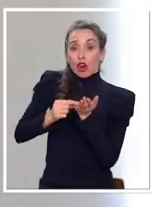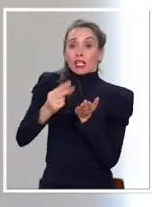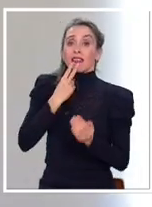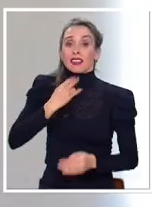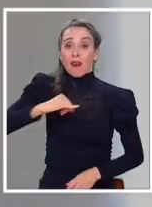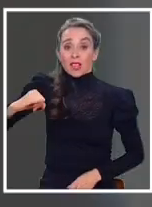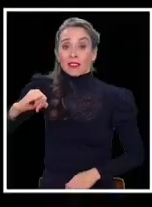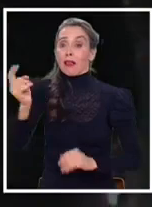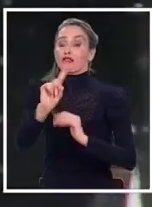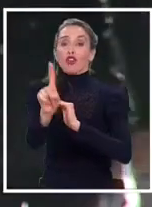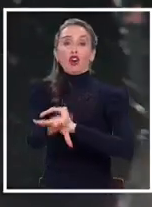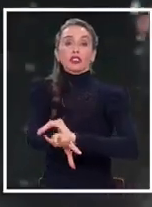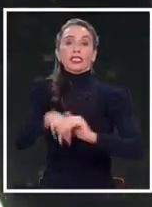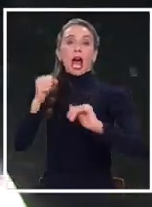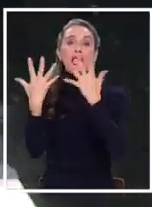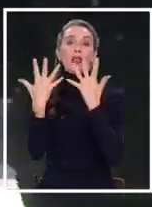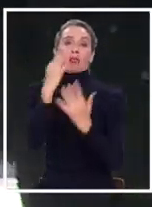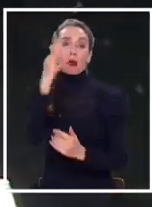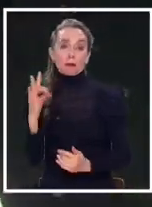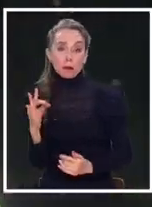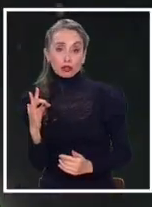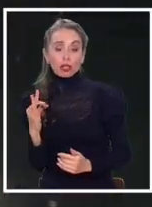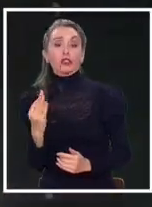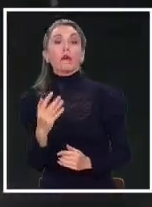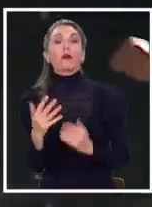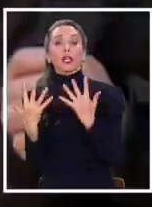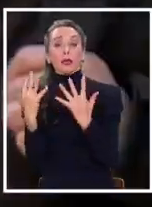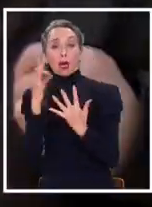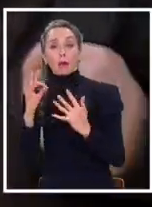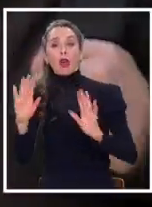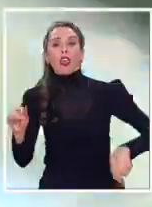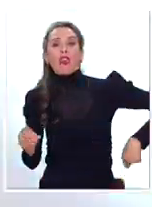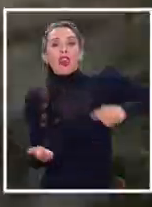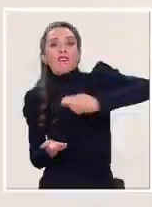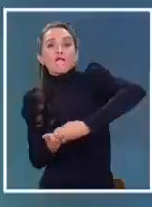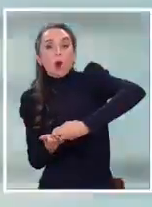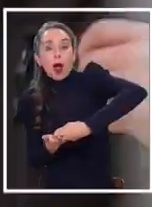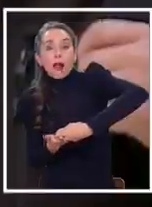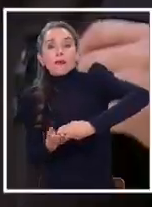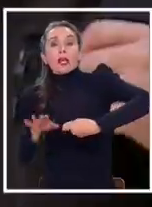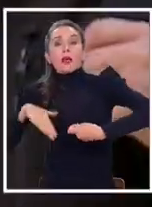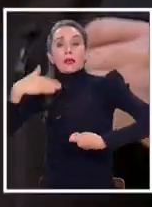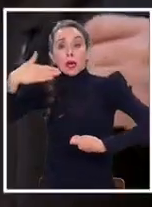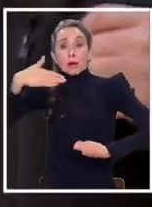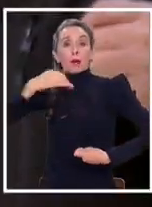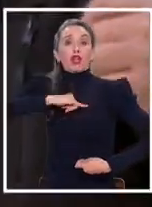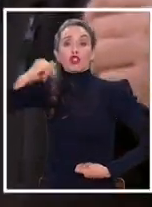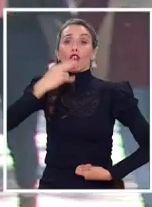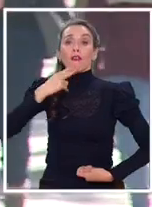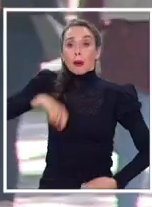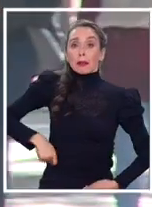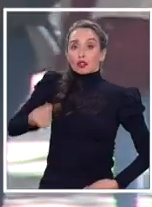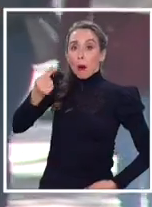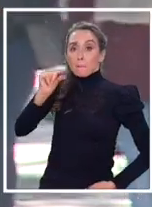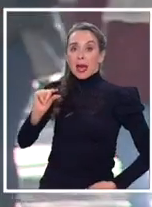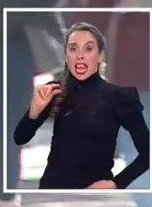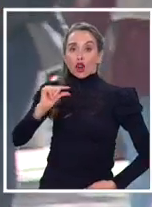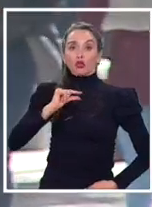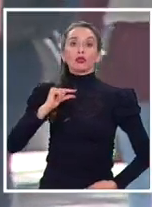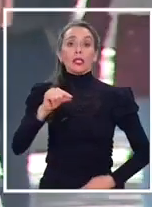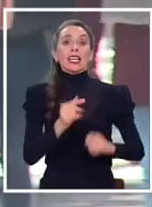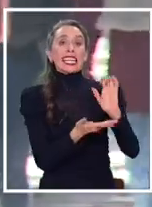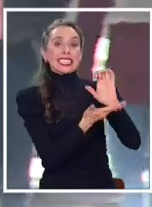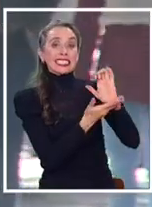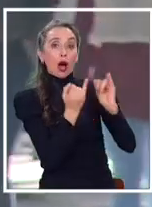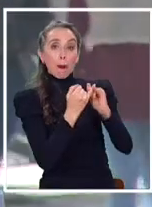no retirar el 10%. Esto porque la devolución del 10% mermaría el monto de las pensiones de por vida, mientras el préstamo